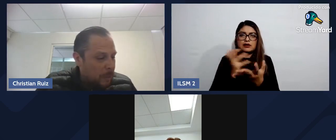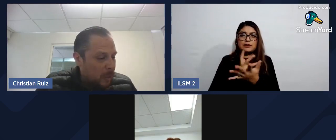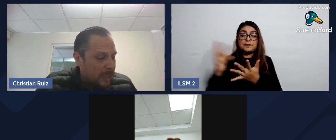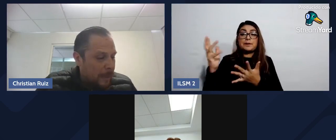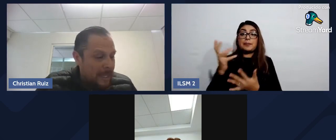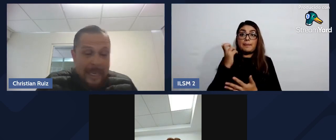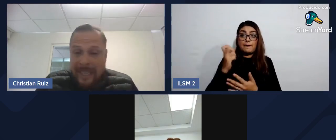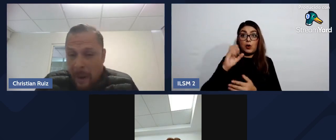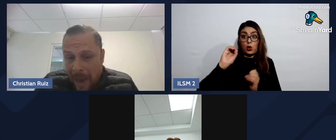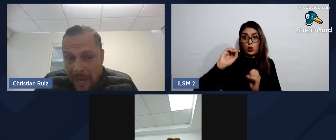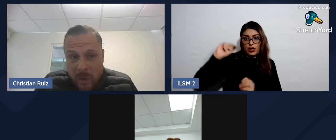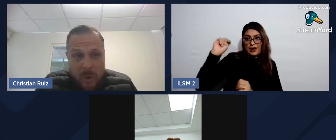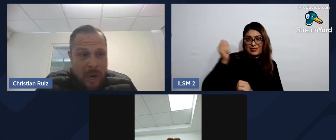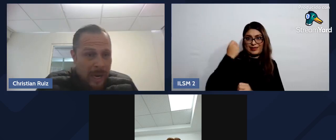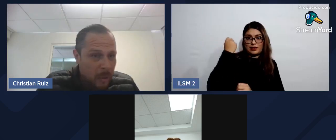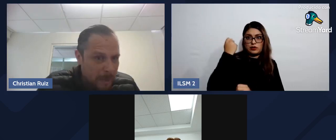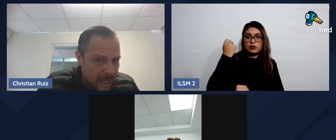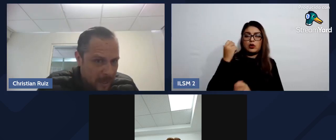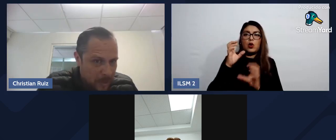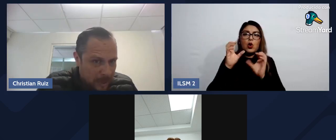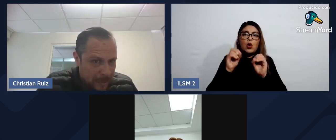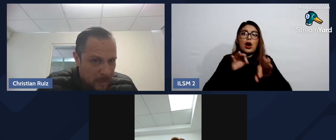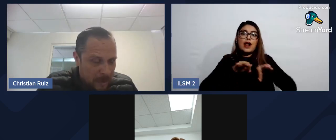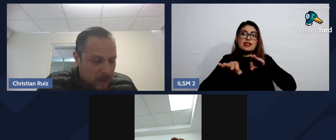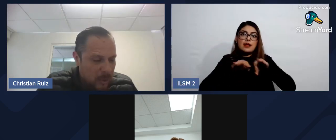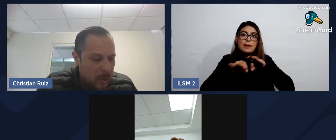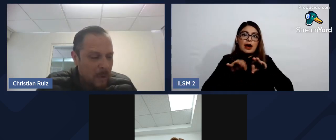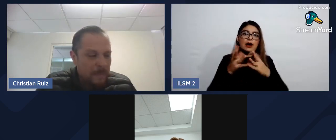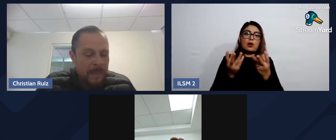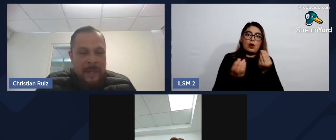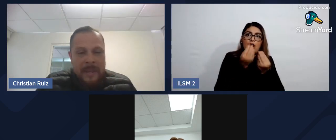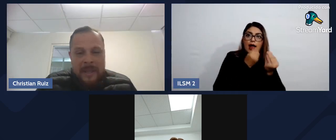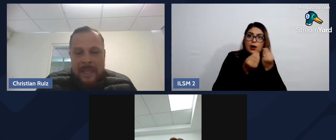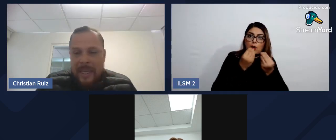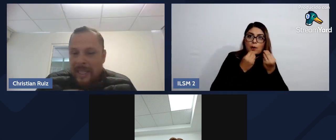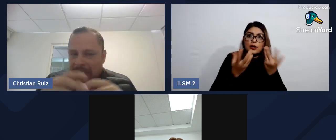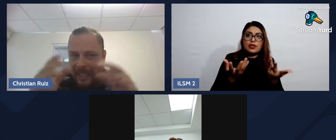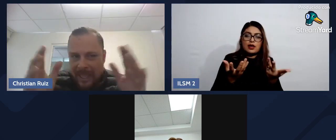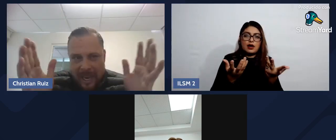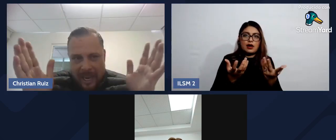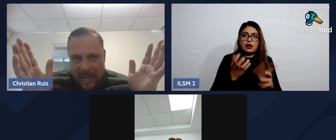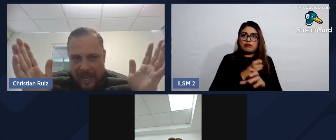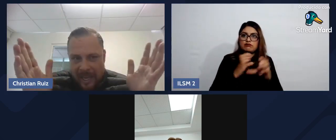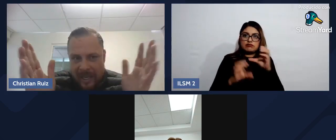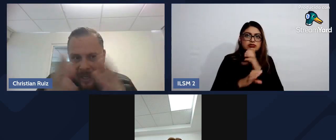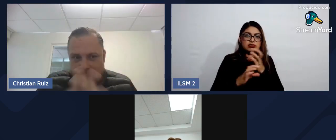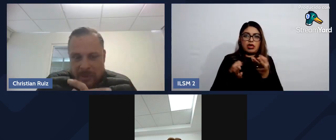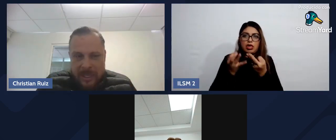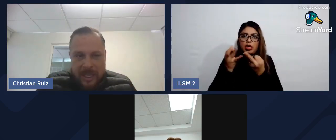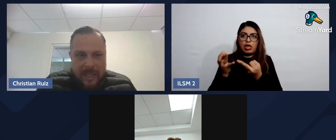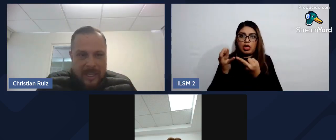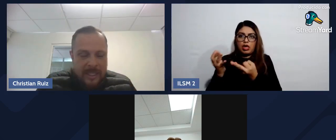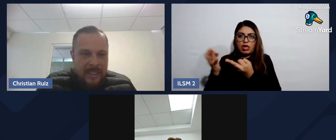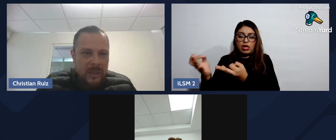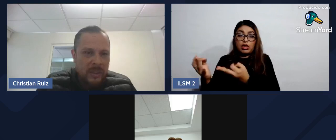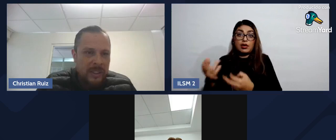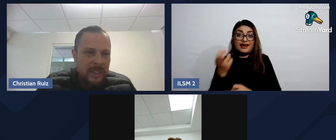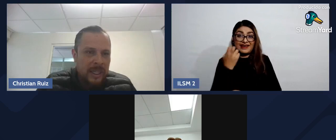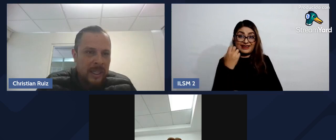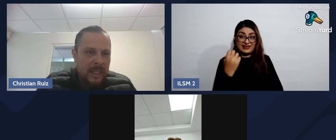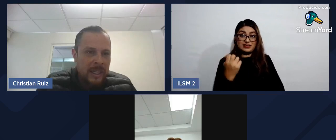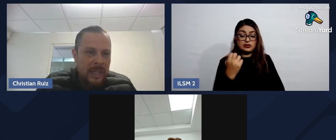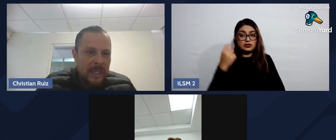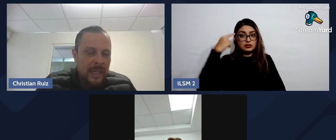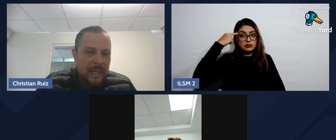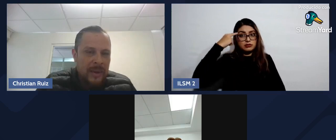Supongo que también al trabajo, a la comida, como también lo mencionó, y etcétera. Hay infinidad de adicciones